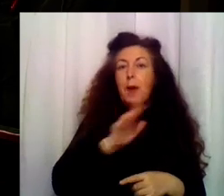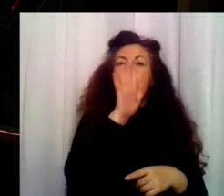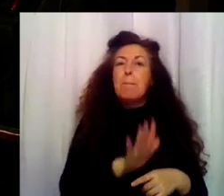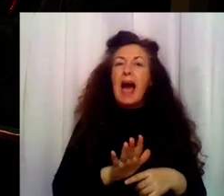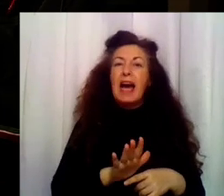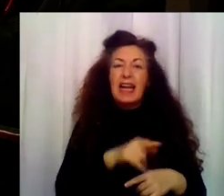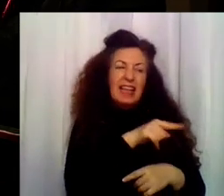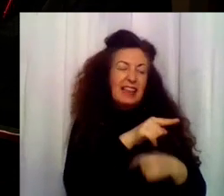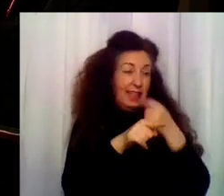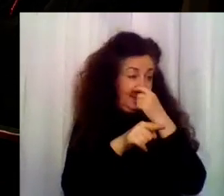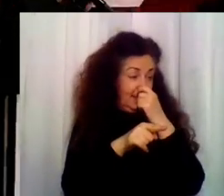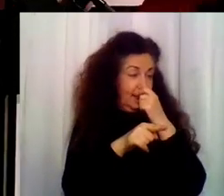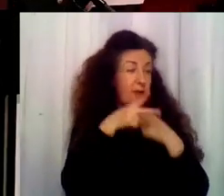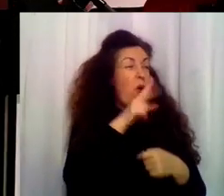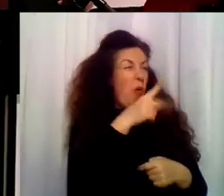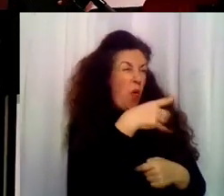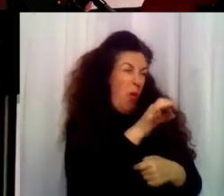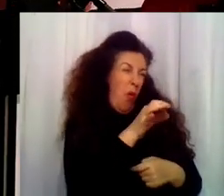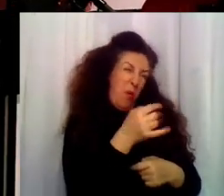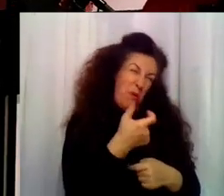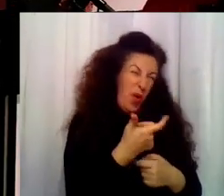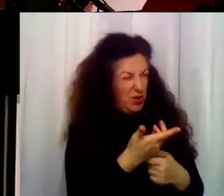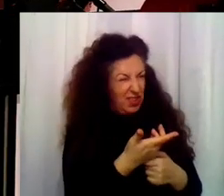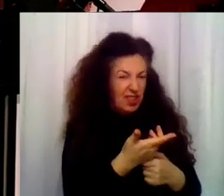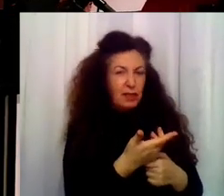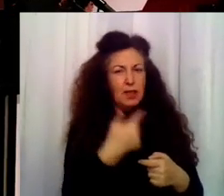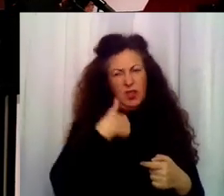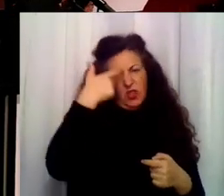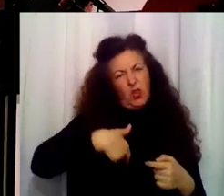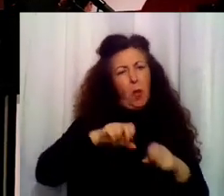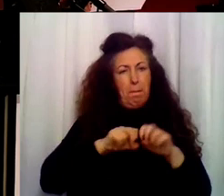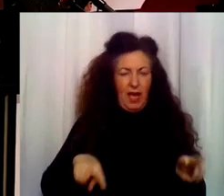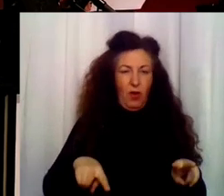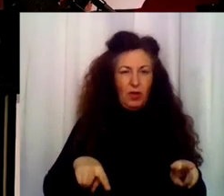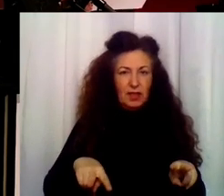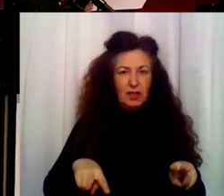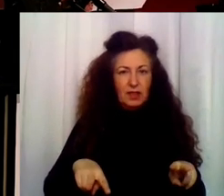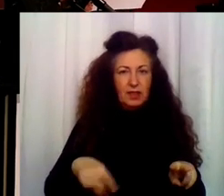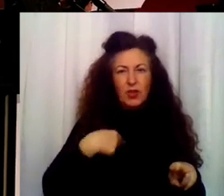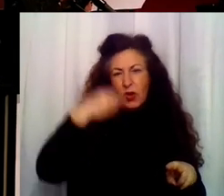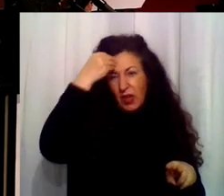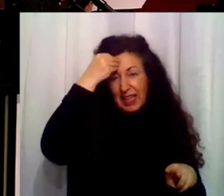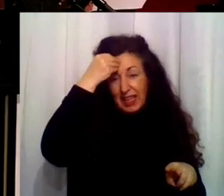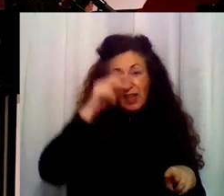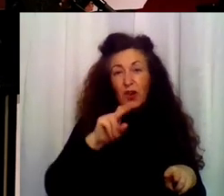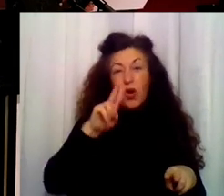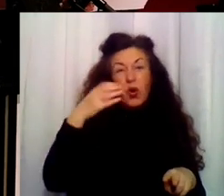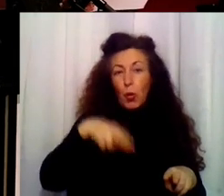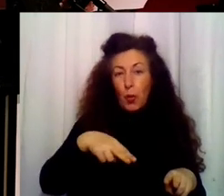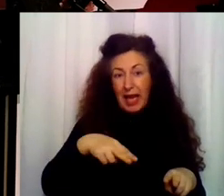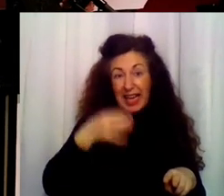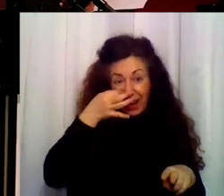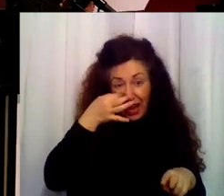zafio. Bueno, tampoco... Y lo es, no, no, lo es. Pero yo soy peor. Martina, creo que Rubén no es hijo